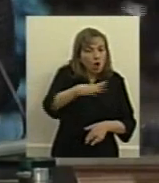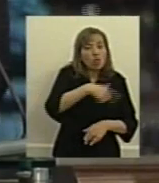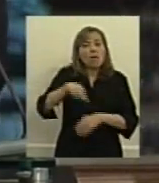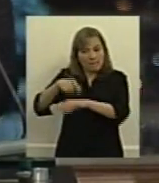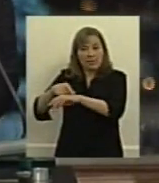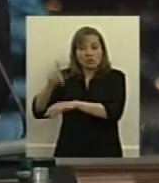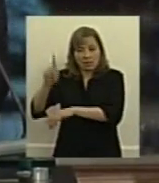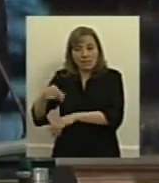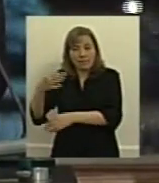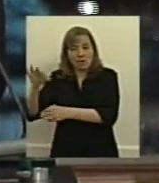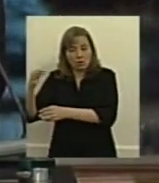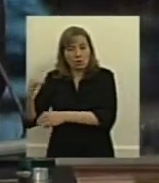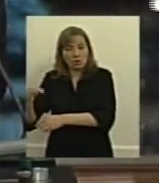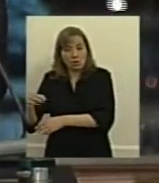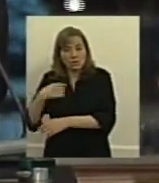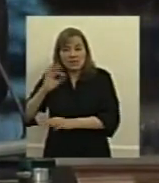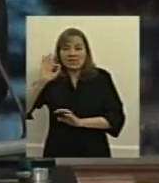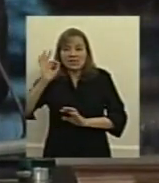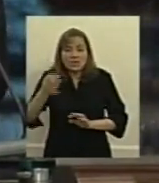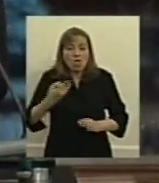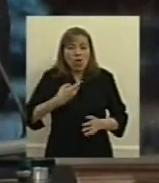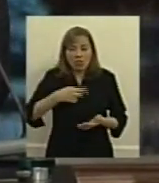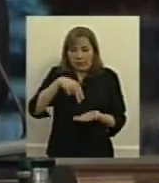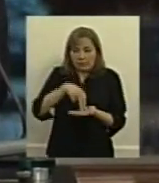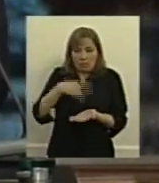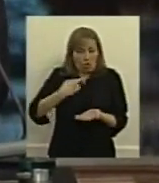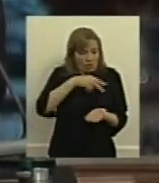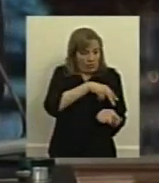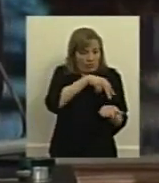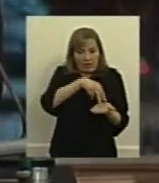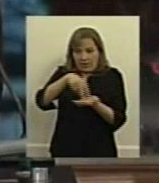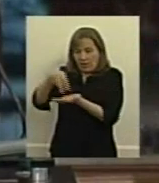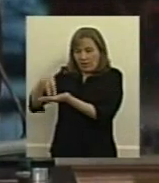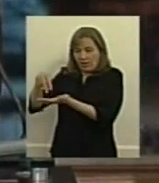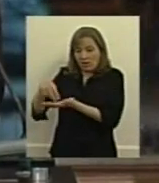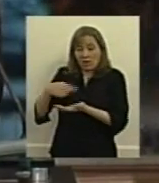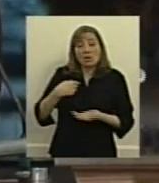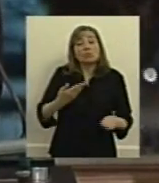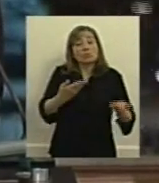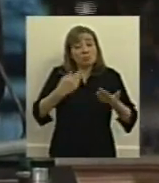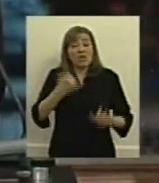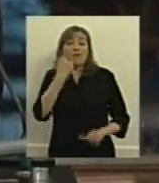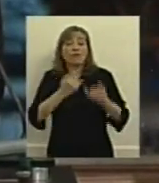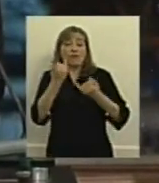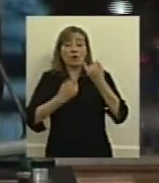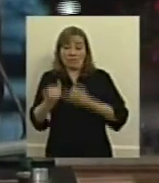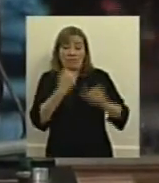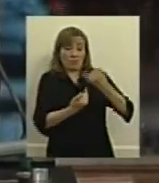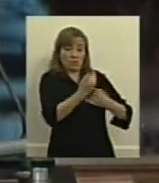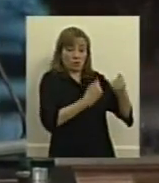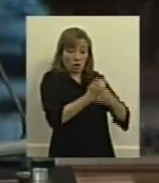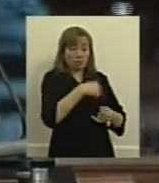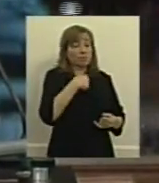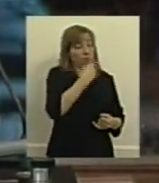para saber exactamente en qué punto estamos parados creo que además va a servir de una excelente información para los